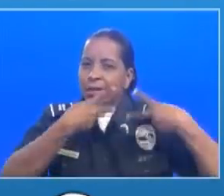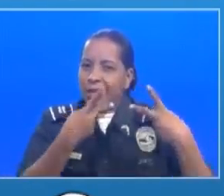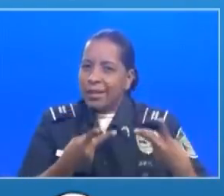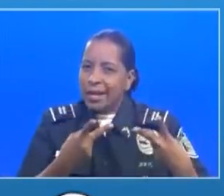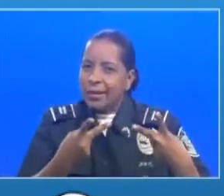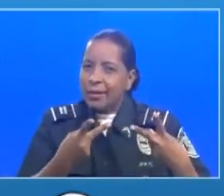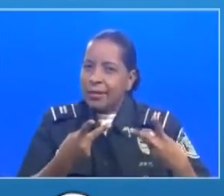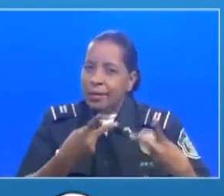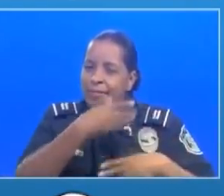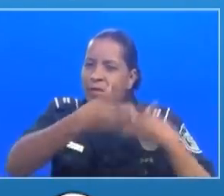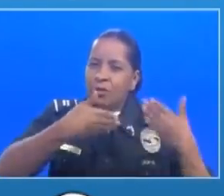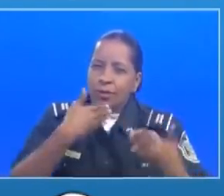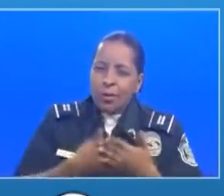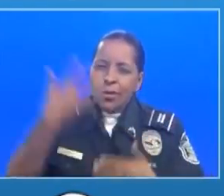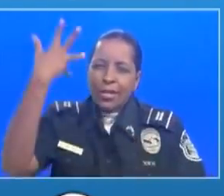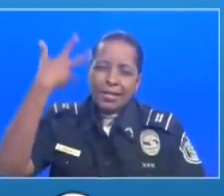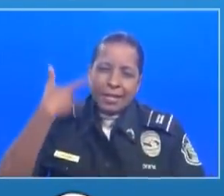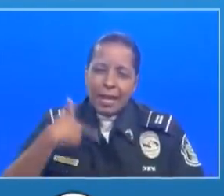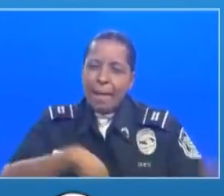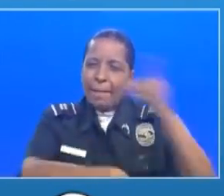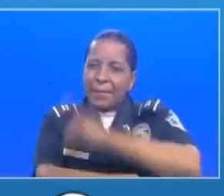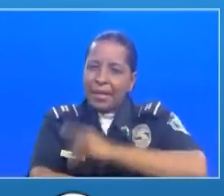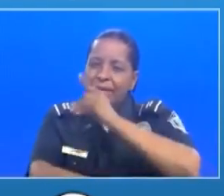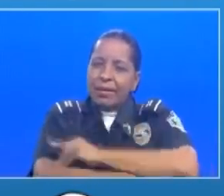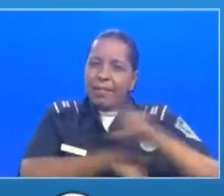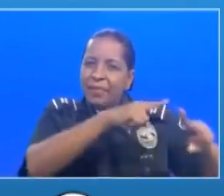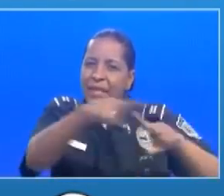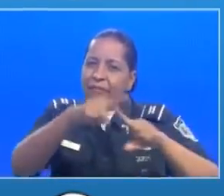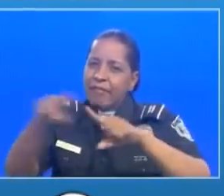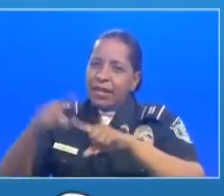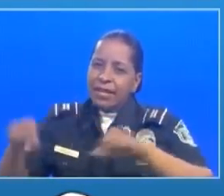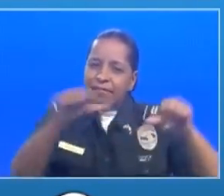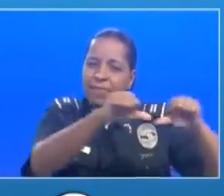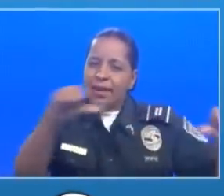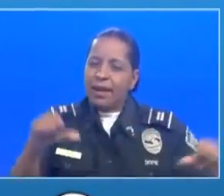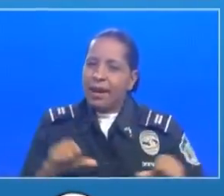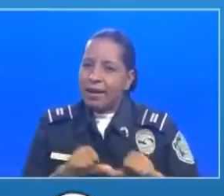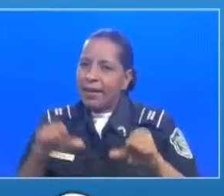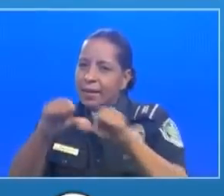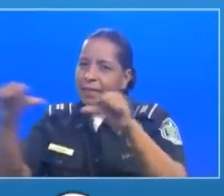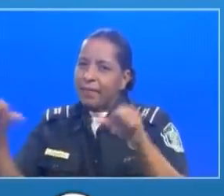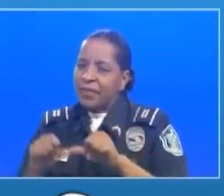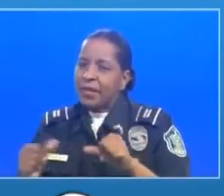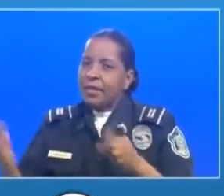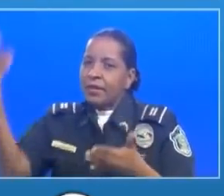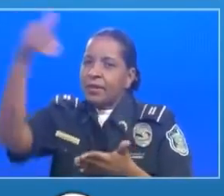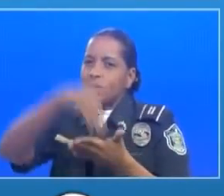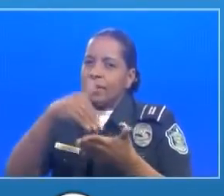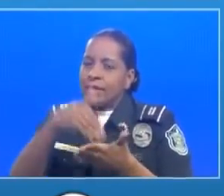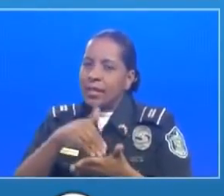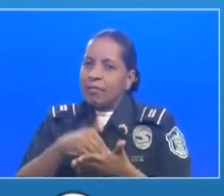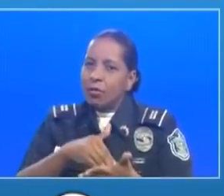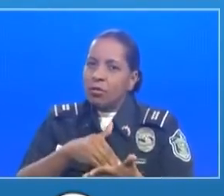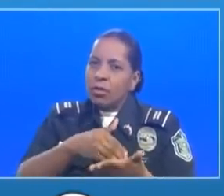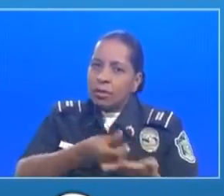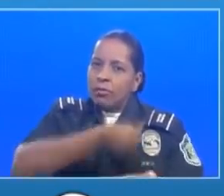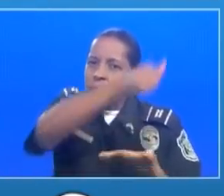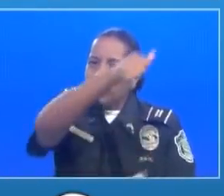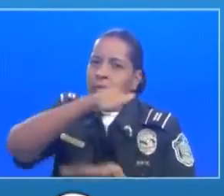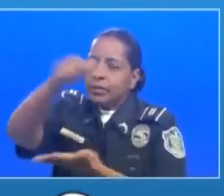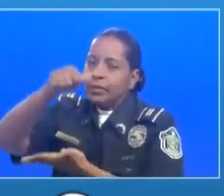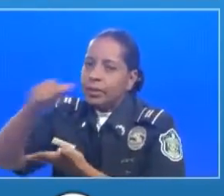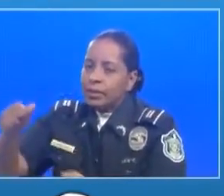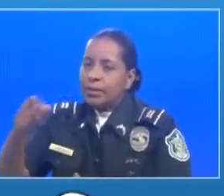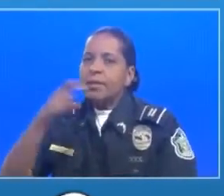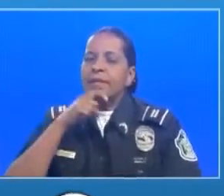señalan todos los días en los distintos centros de acopio y de distribución se nos